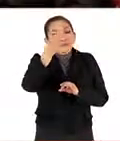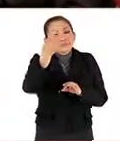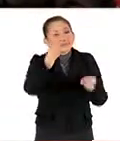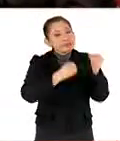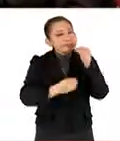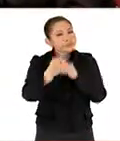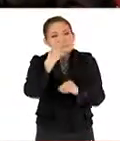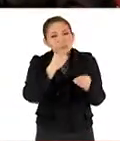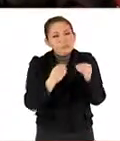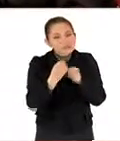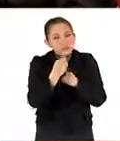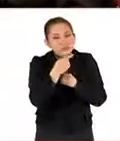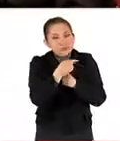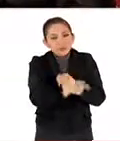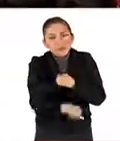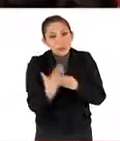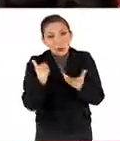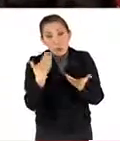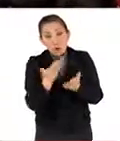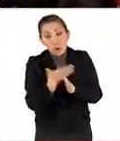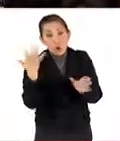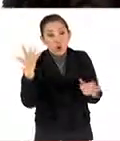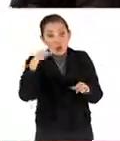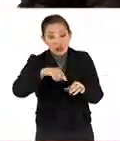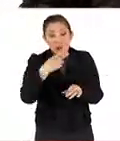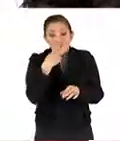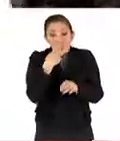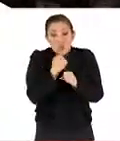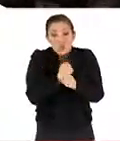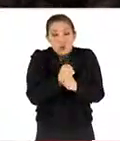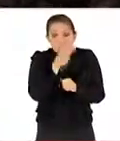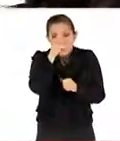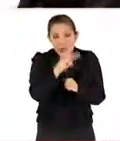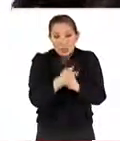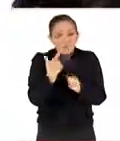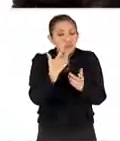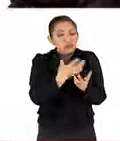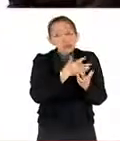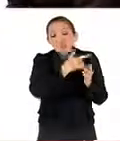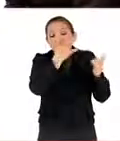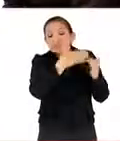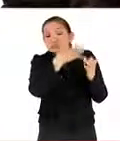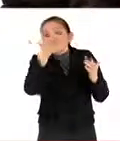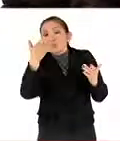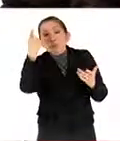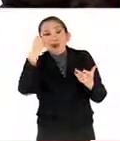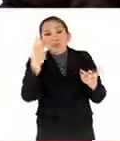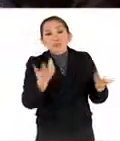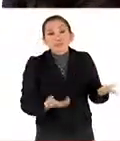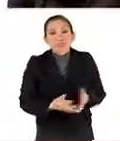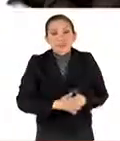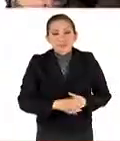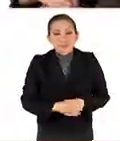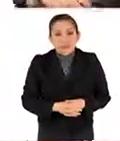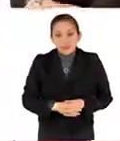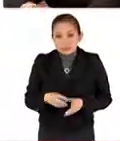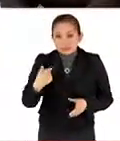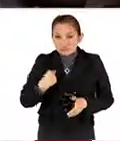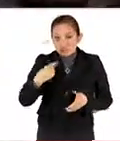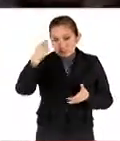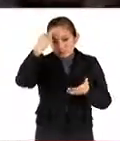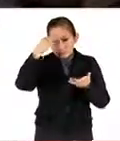alimento que está muy arraigado en el pueblo de México? La trascendencia de ese tipo de investigaciones. Bueno, yo creo que es